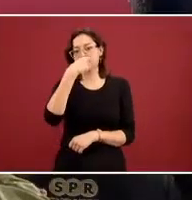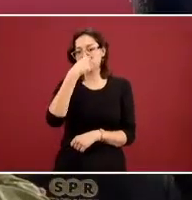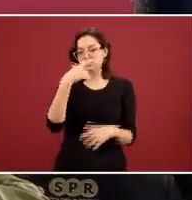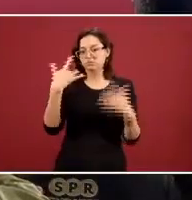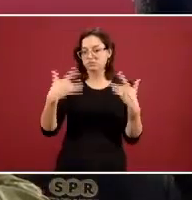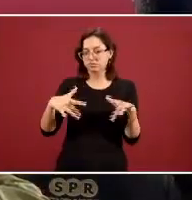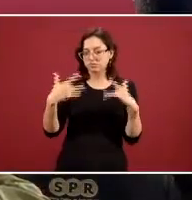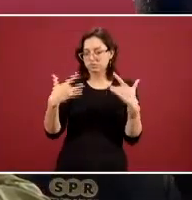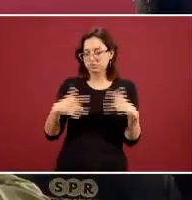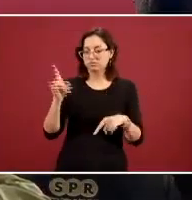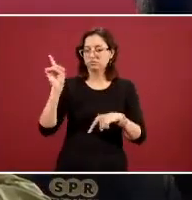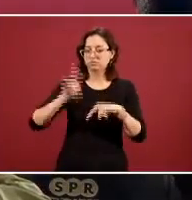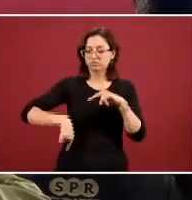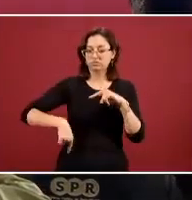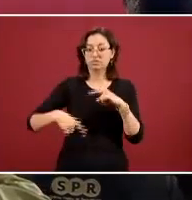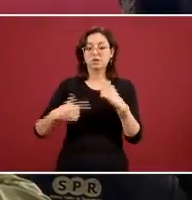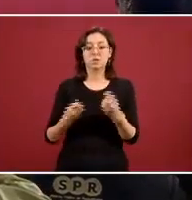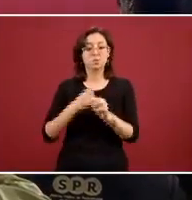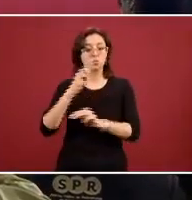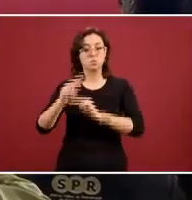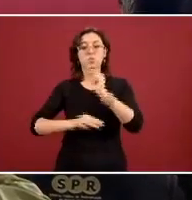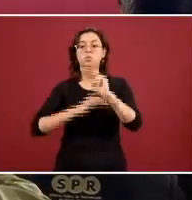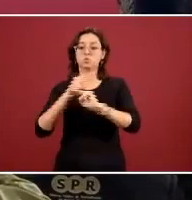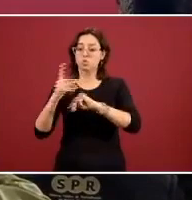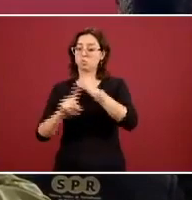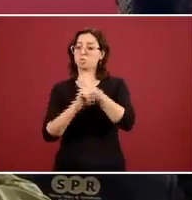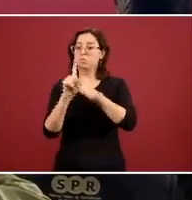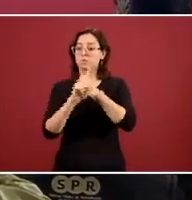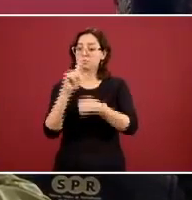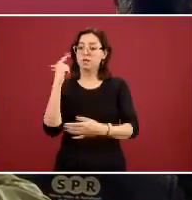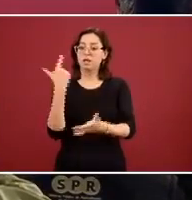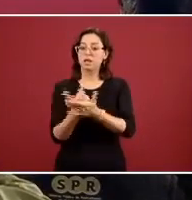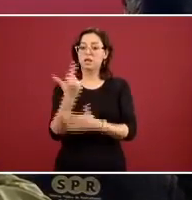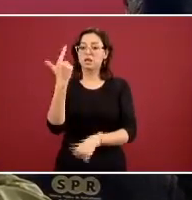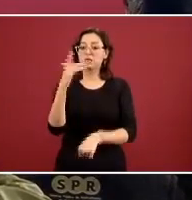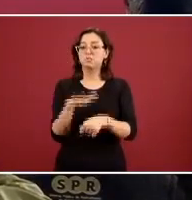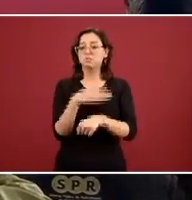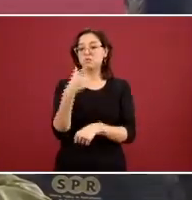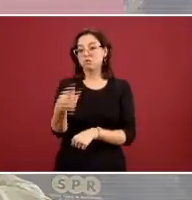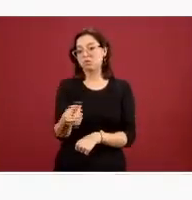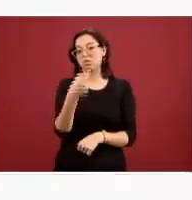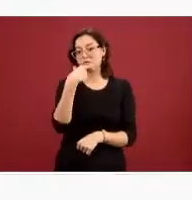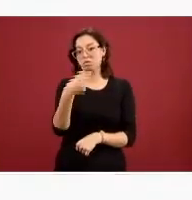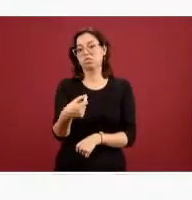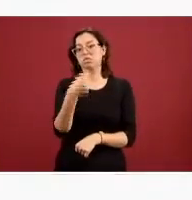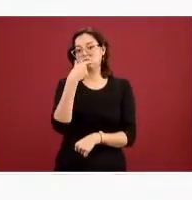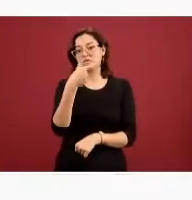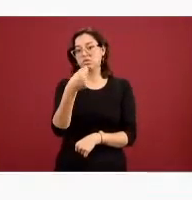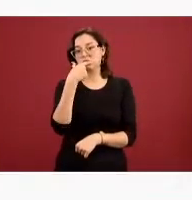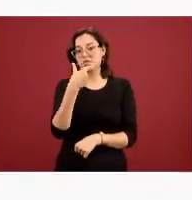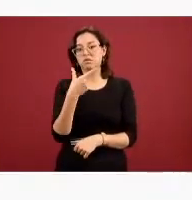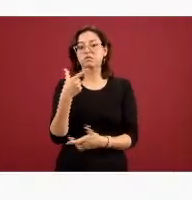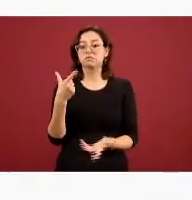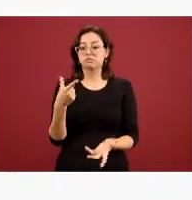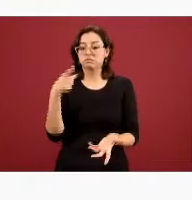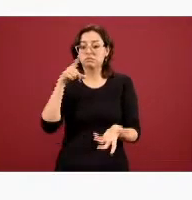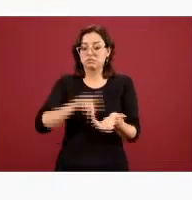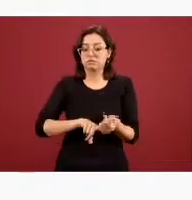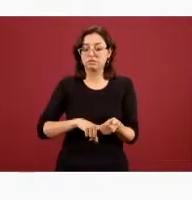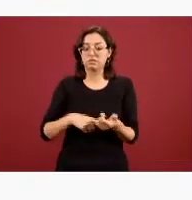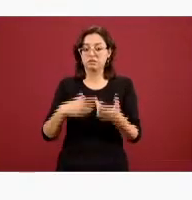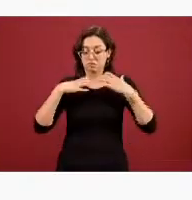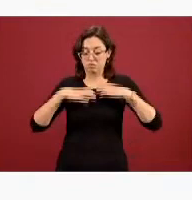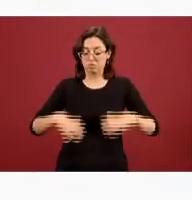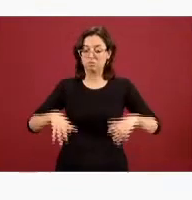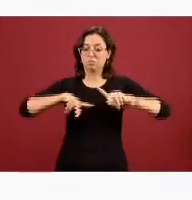el dolor en el mundo ha habido un gran problema por los analgésicos o apiáceos que sabemos tienen un impacto en la respuesta